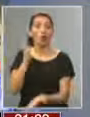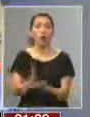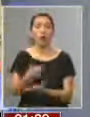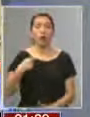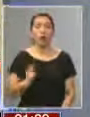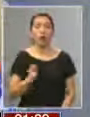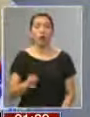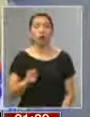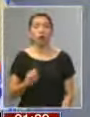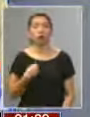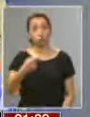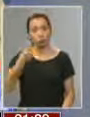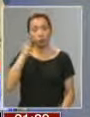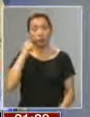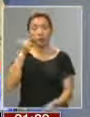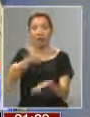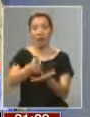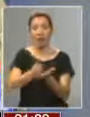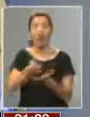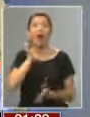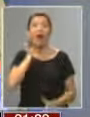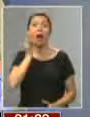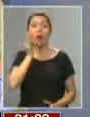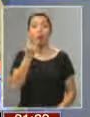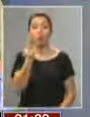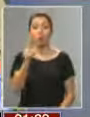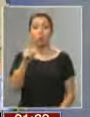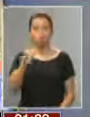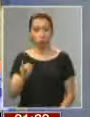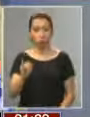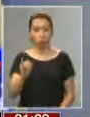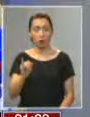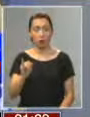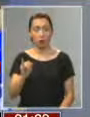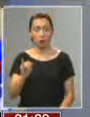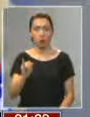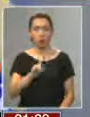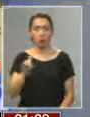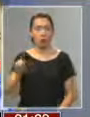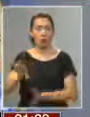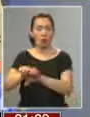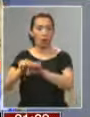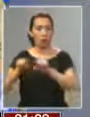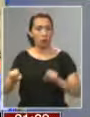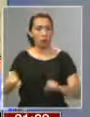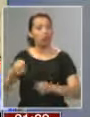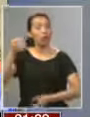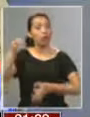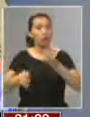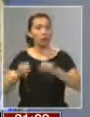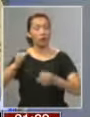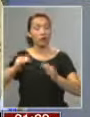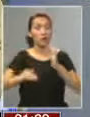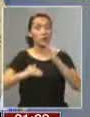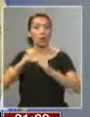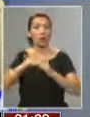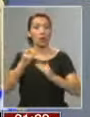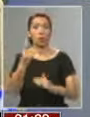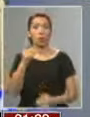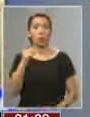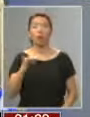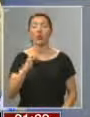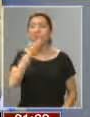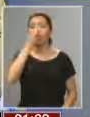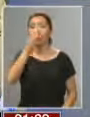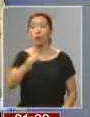de hacerlo. Yo conozco que el alcalde de Las Condes, que es de la ODI, no está de acuerdo con que el tribunal superior de su partido haya